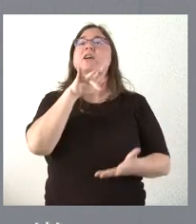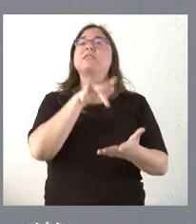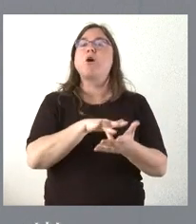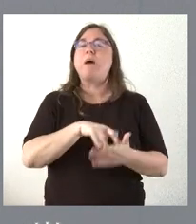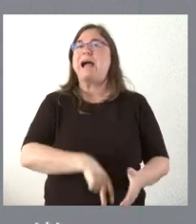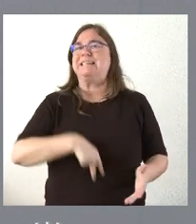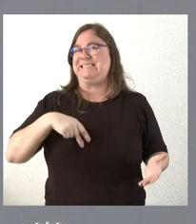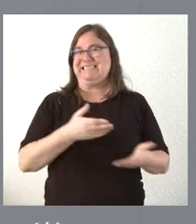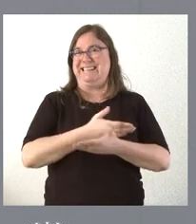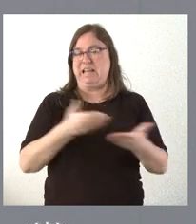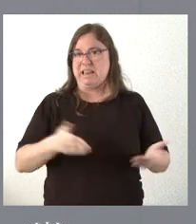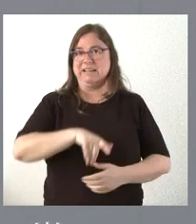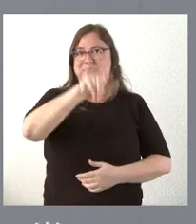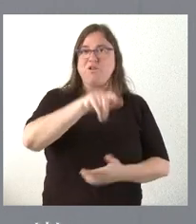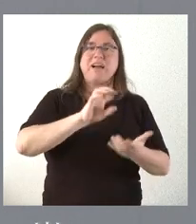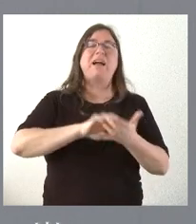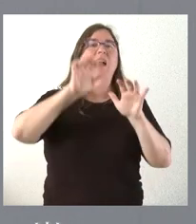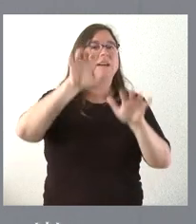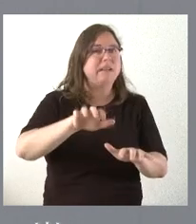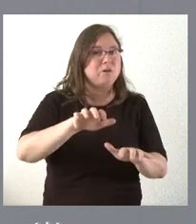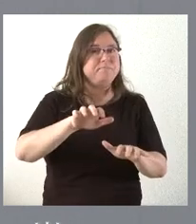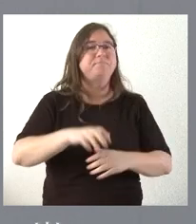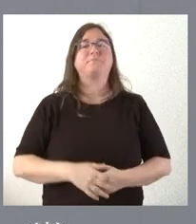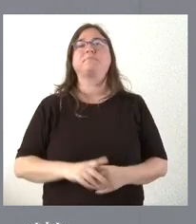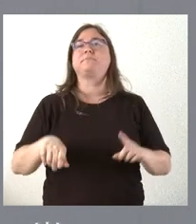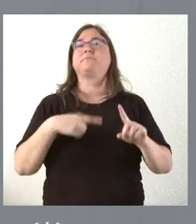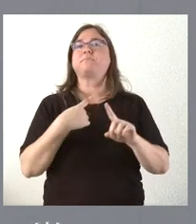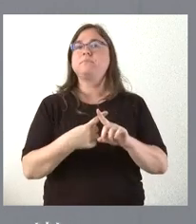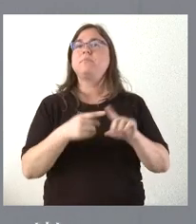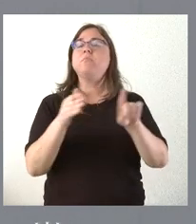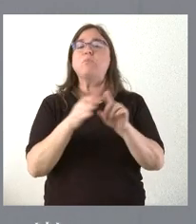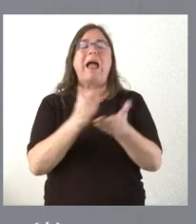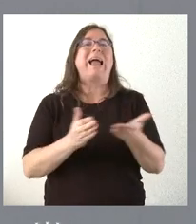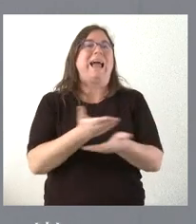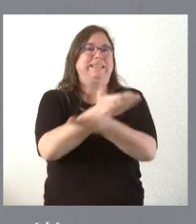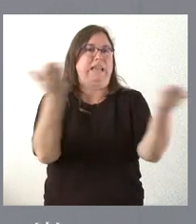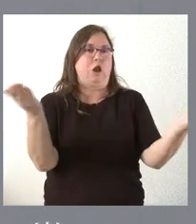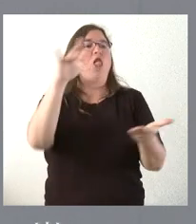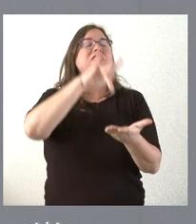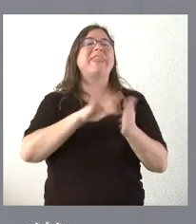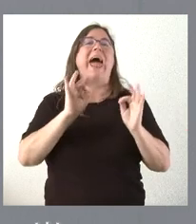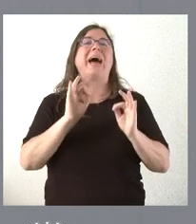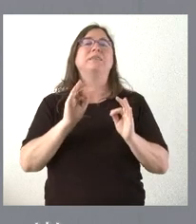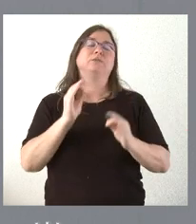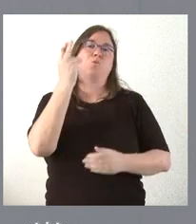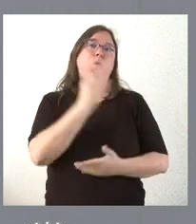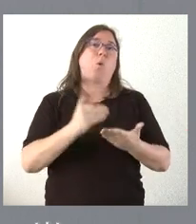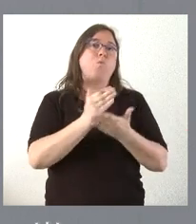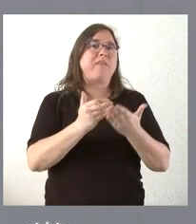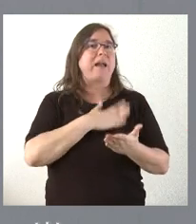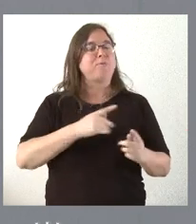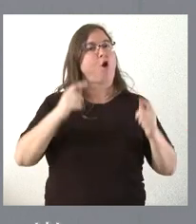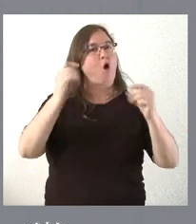homogenear a la gente de Castilla y León, a las personas de Castilla y León y en conjunto a Castilla y León. Creemos que es una buena oportunidad de ponerlo de